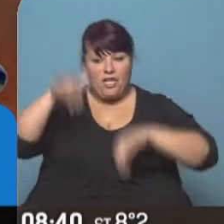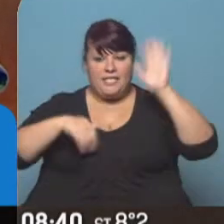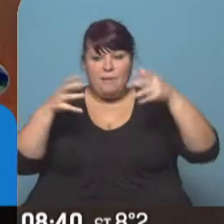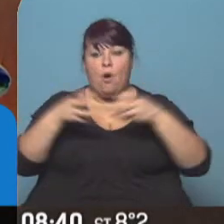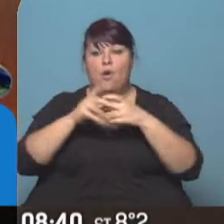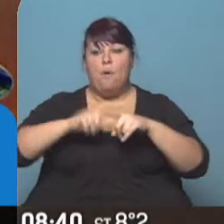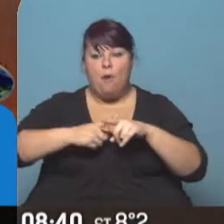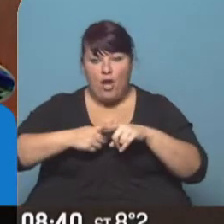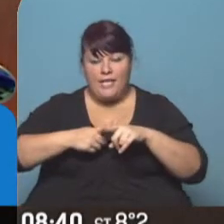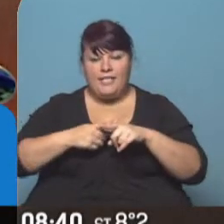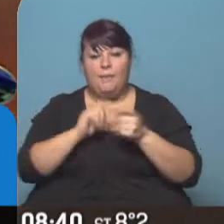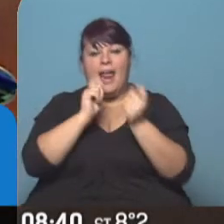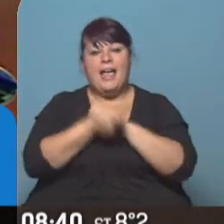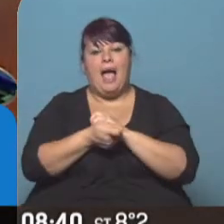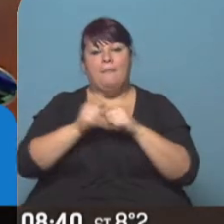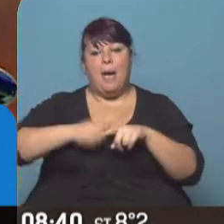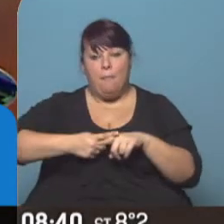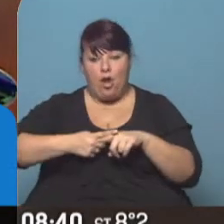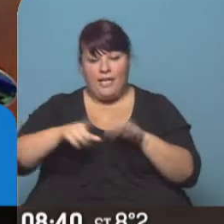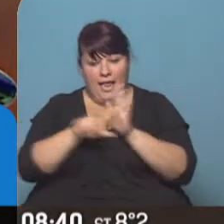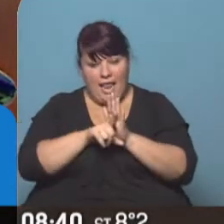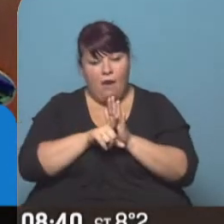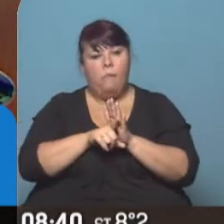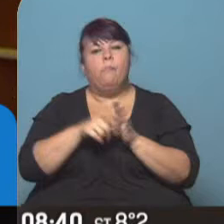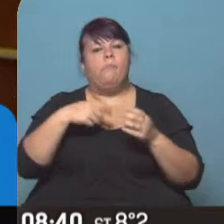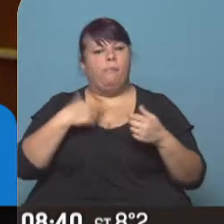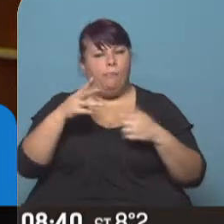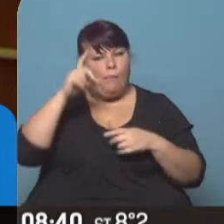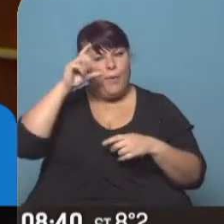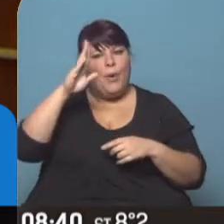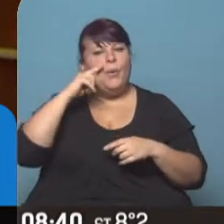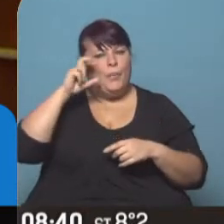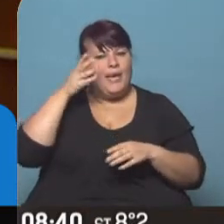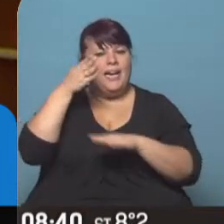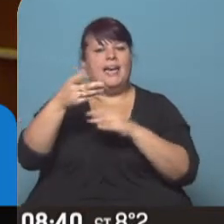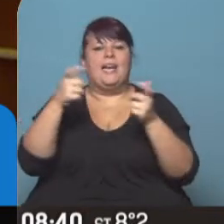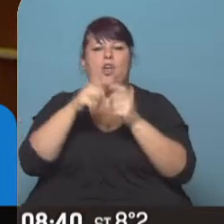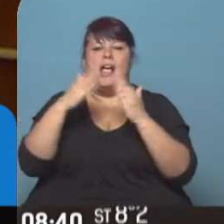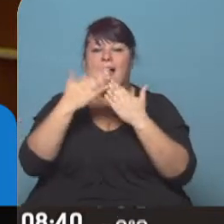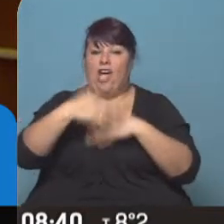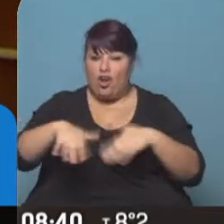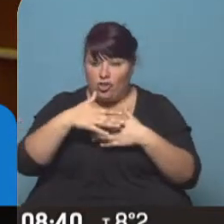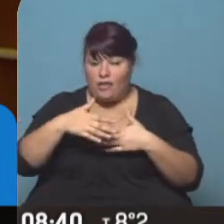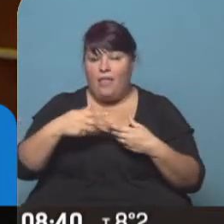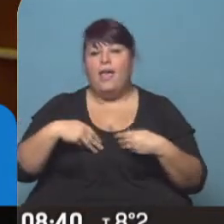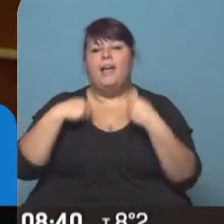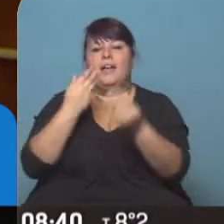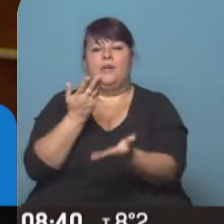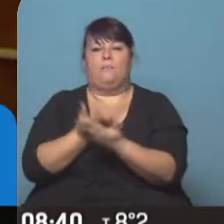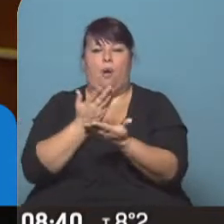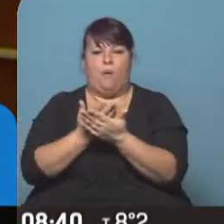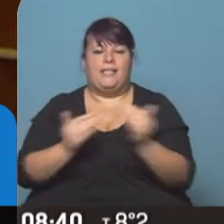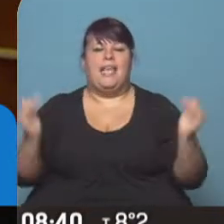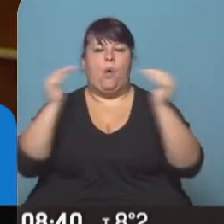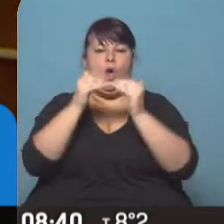partidos políticos a la reforma política fuimos con Hermes Wiener a la reunión a la Casa Rosada y llevamos la propuesta de